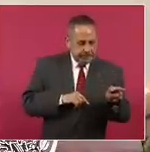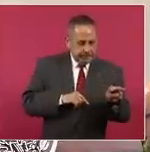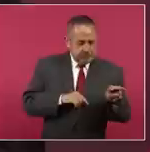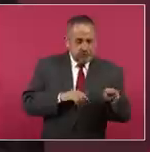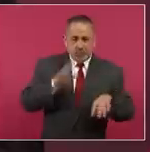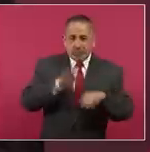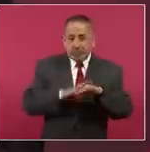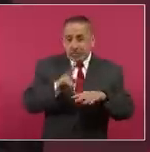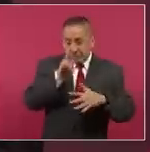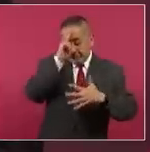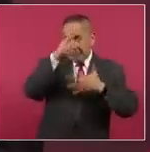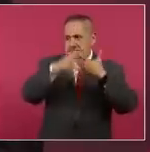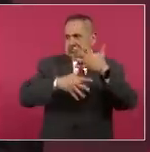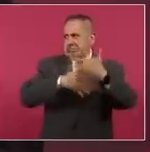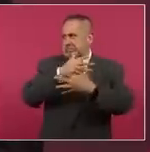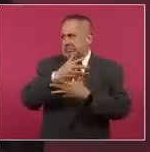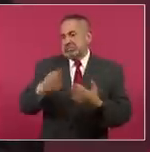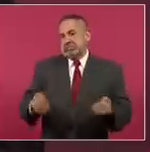violencia.